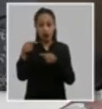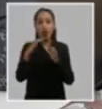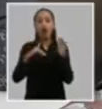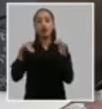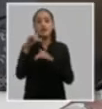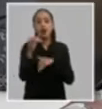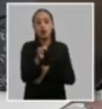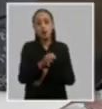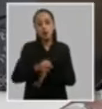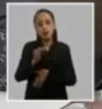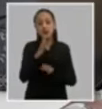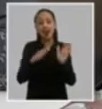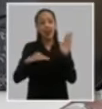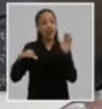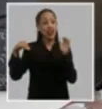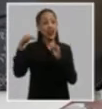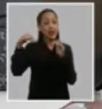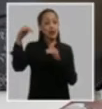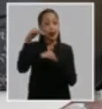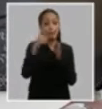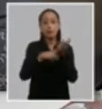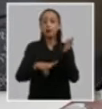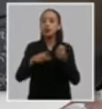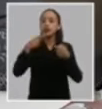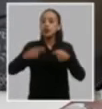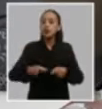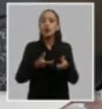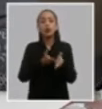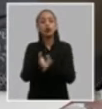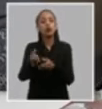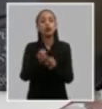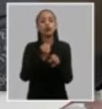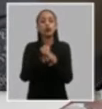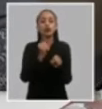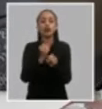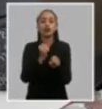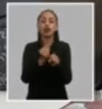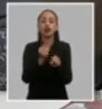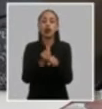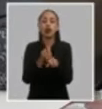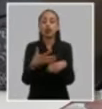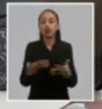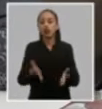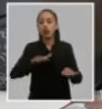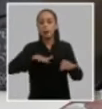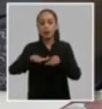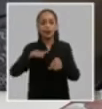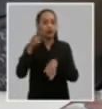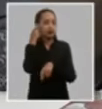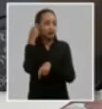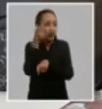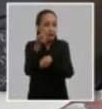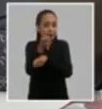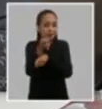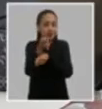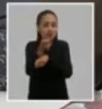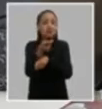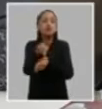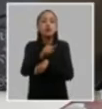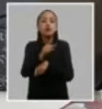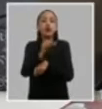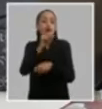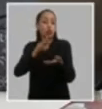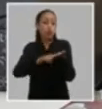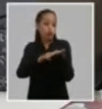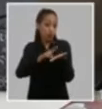y a nivel provincial debemos seguir intencionando la preparación de los cuadros el estudio de la historia